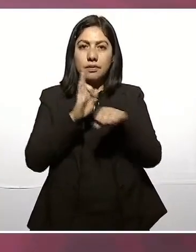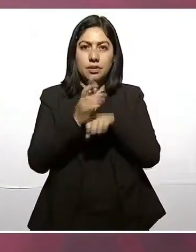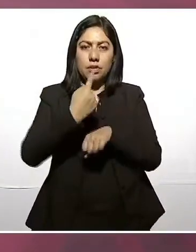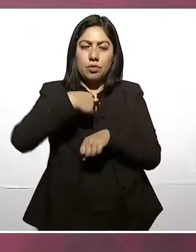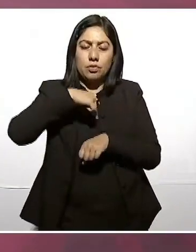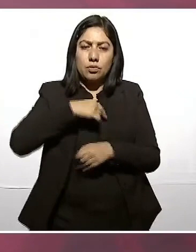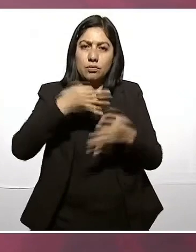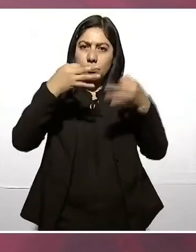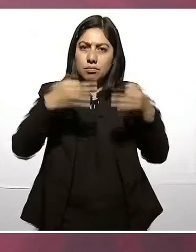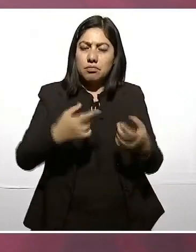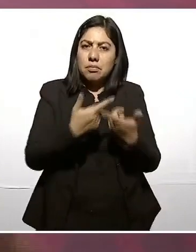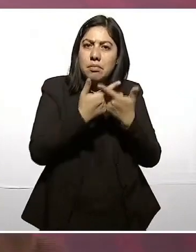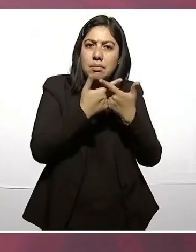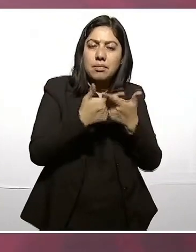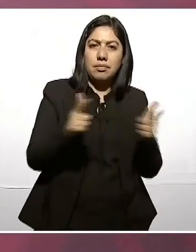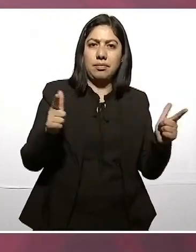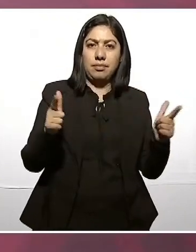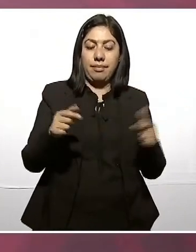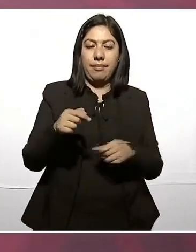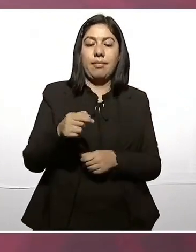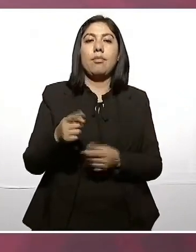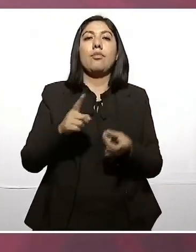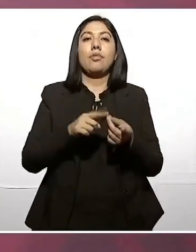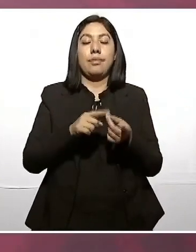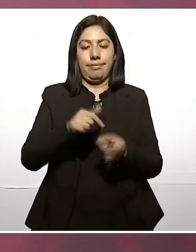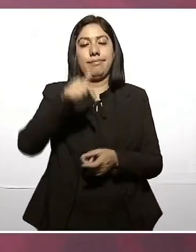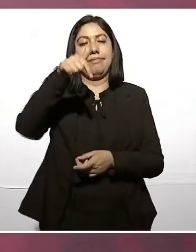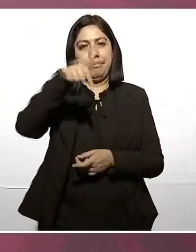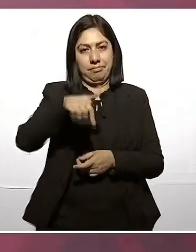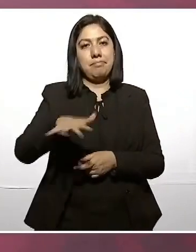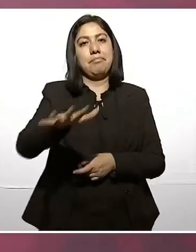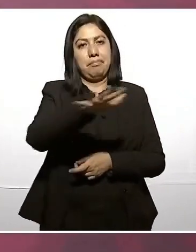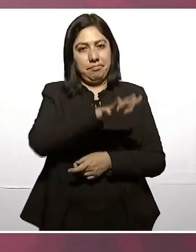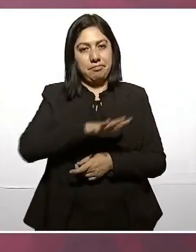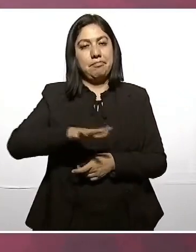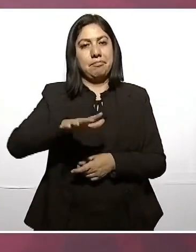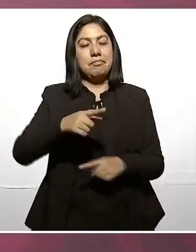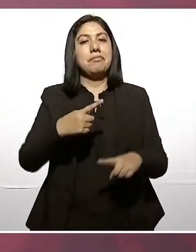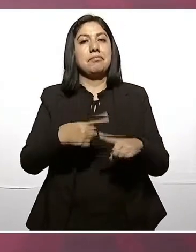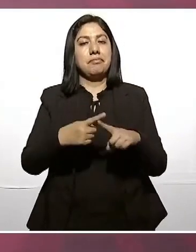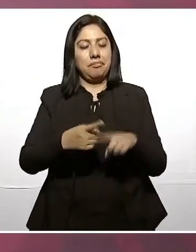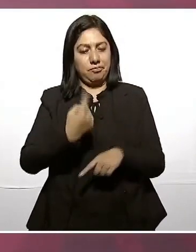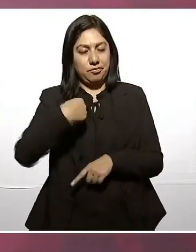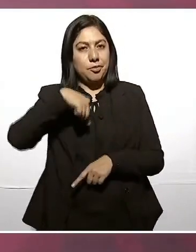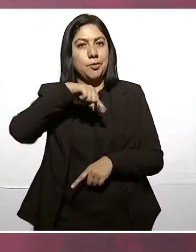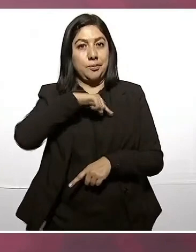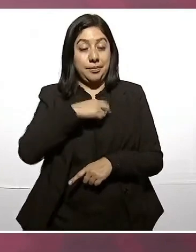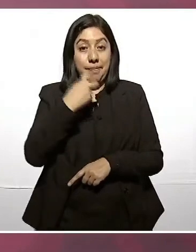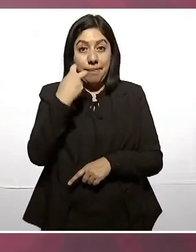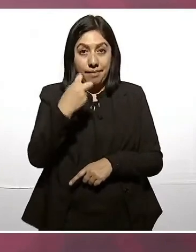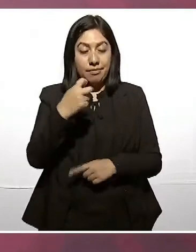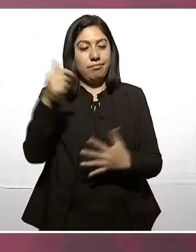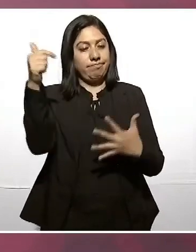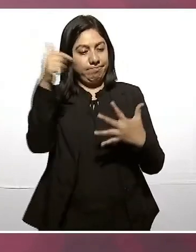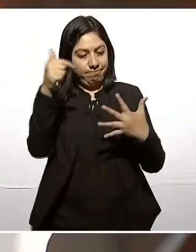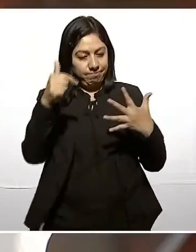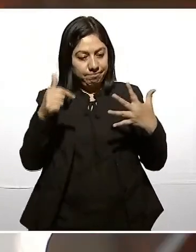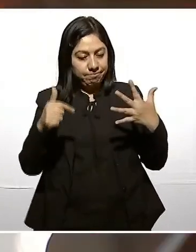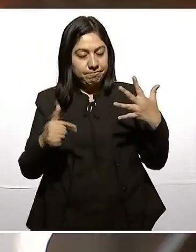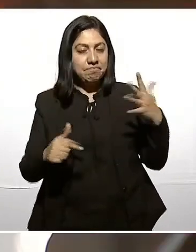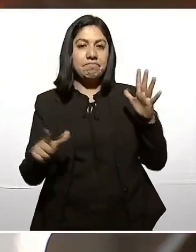Pues aquí nosotros tenemos todas esas lecciones